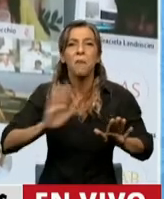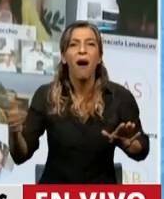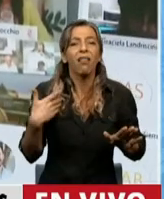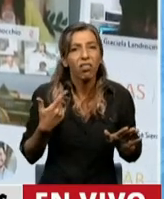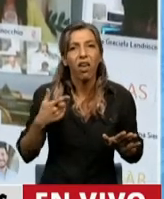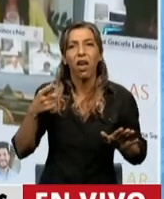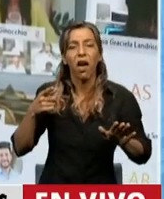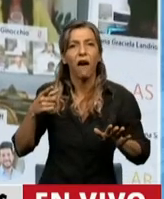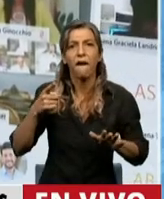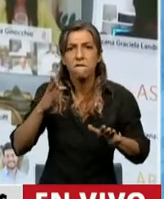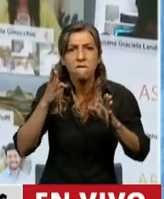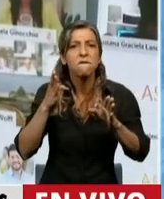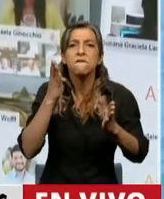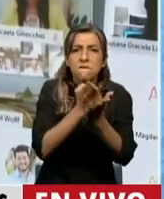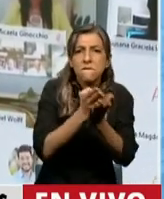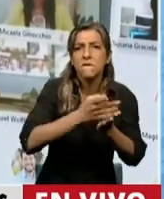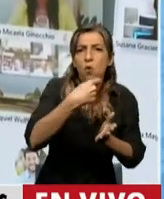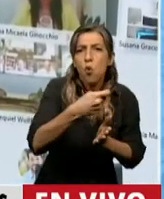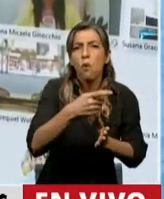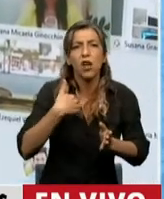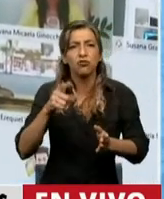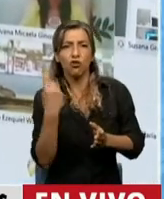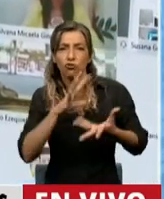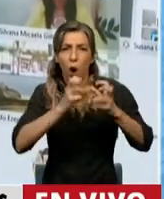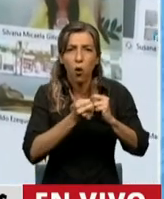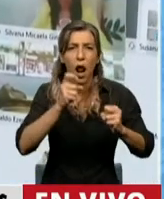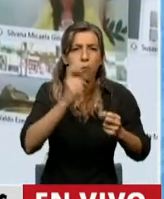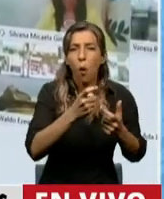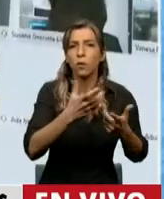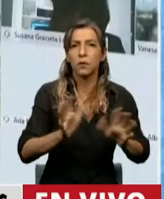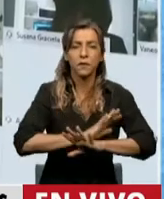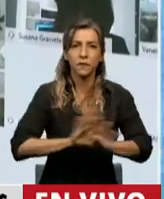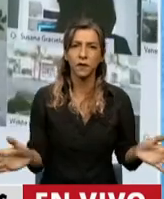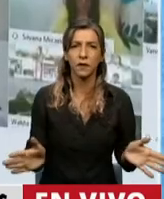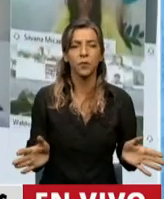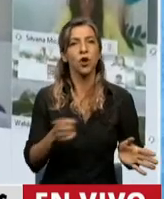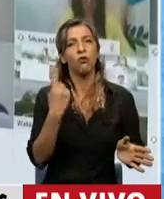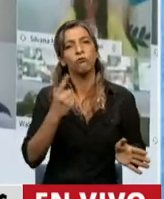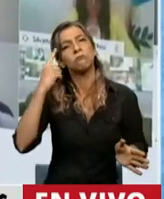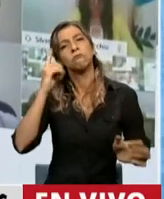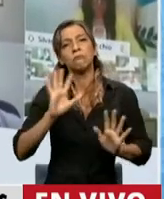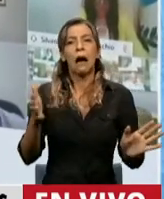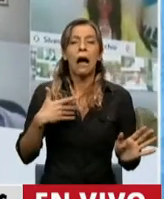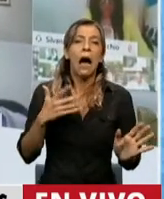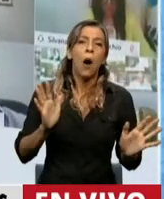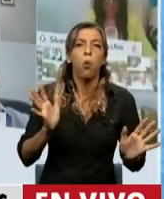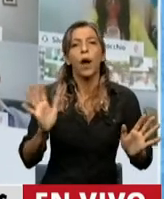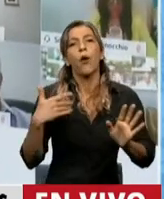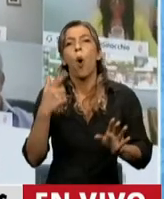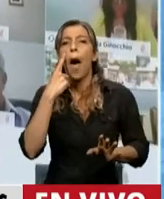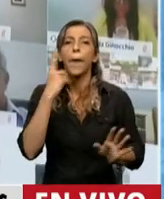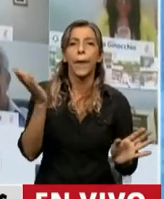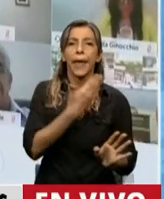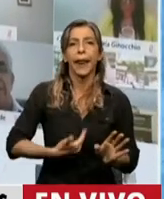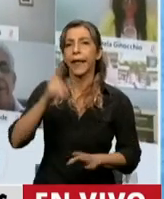a la jubilación con este intento de asimilación a una suerte de dádiva estatal,